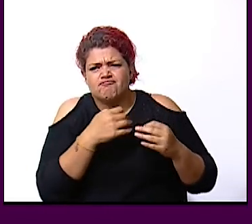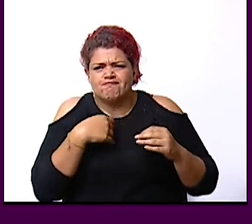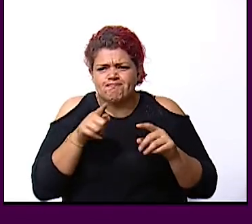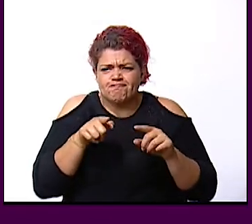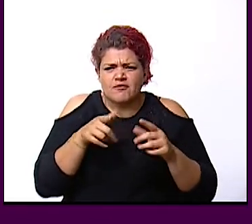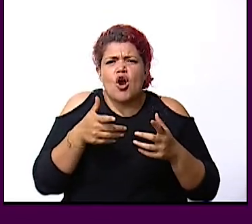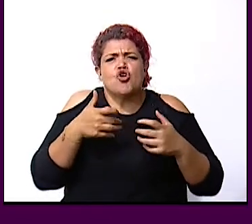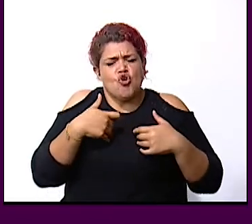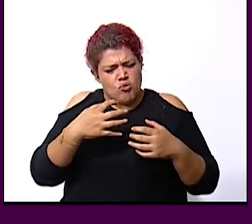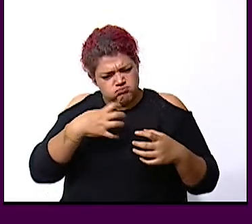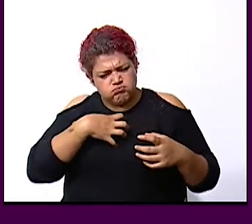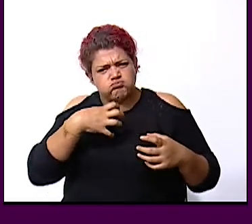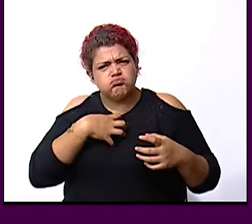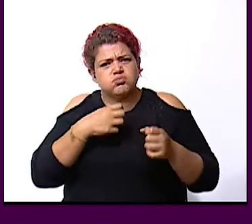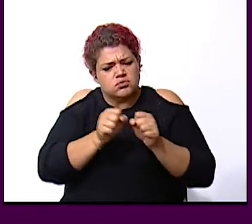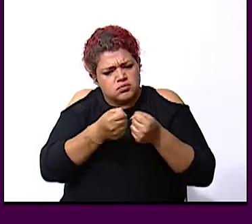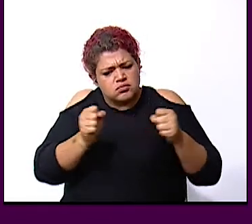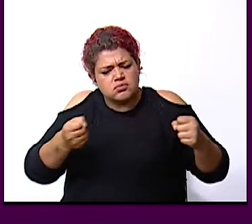acepto propio mapa